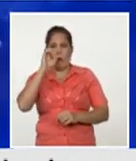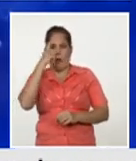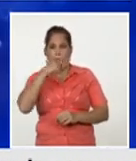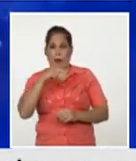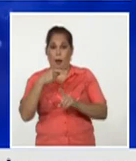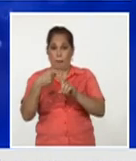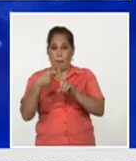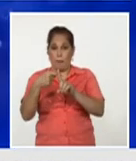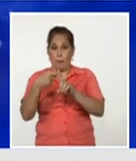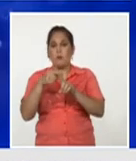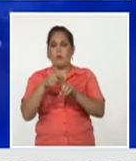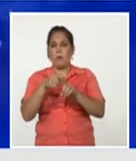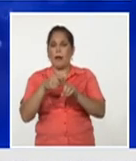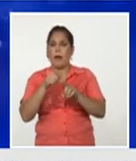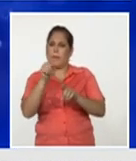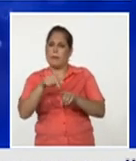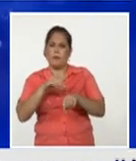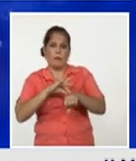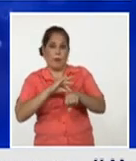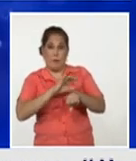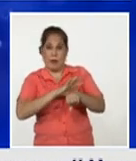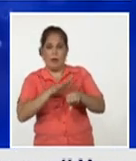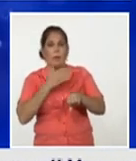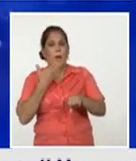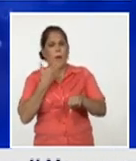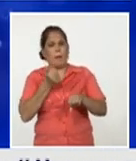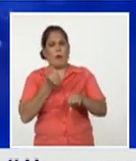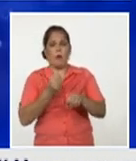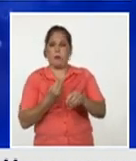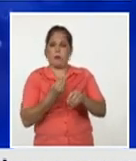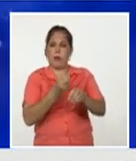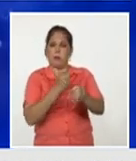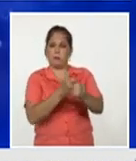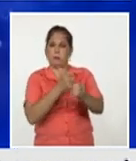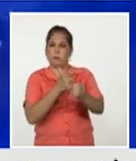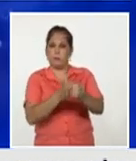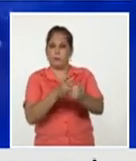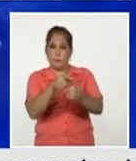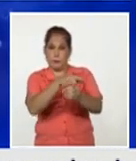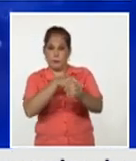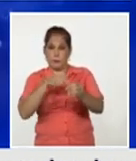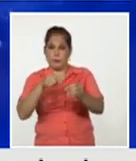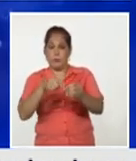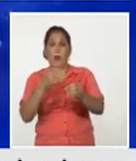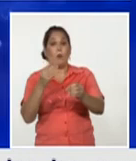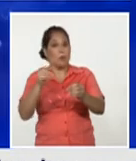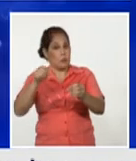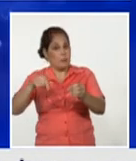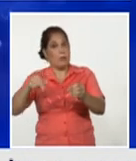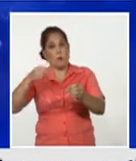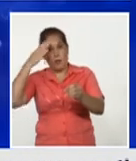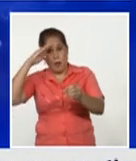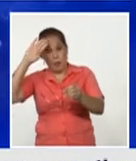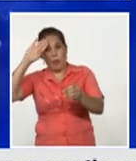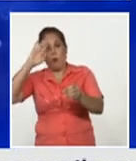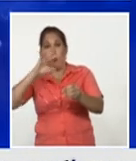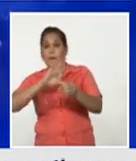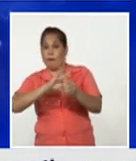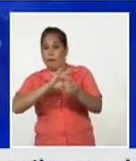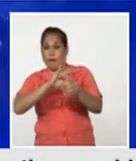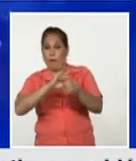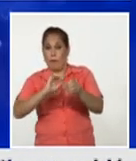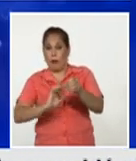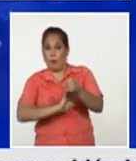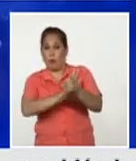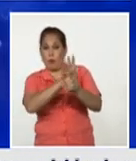también para convalescientes ¿cómo se encuentra Soberana Plus? porque ya son muchos cubanos también que han padecido la COVID